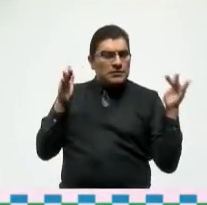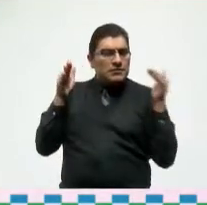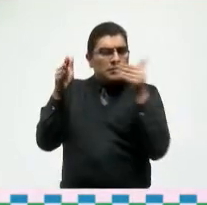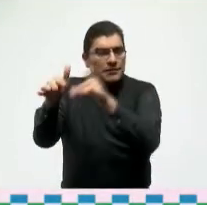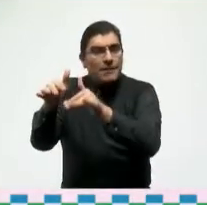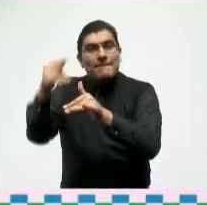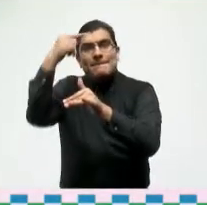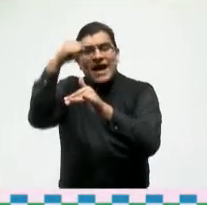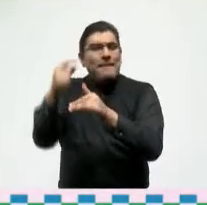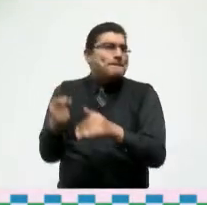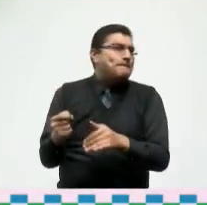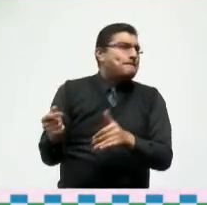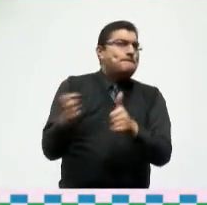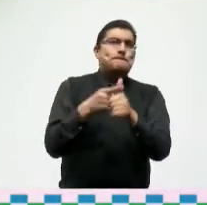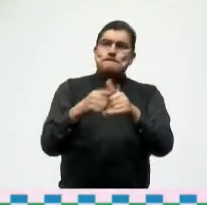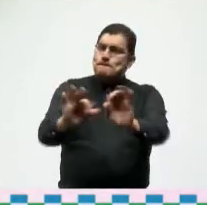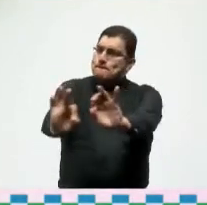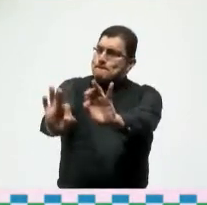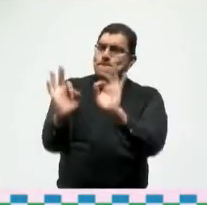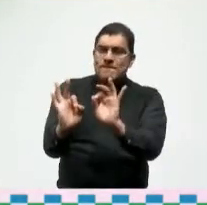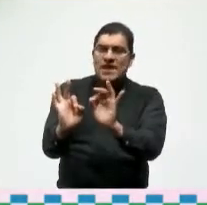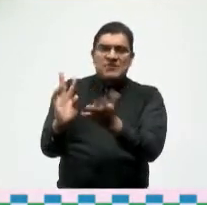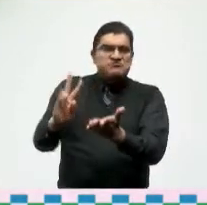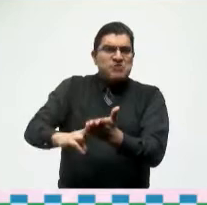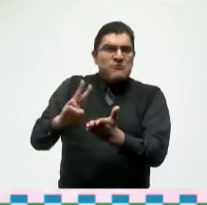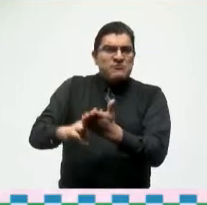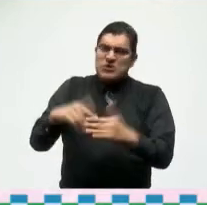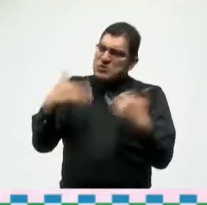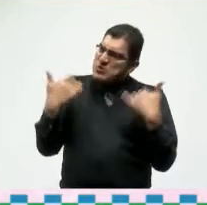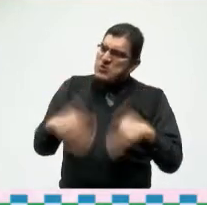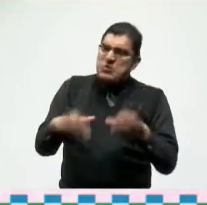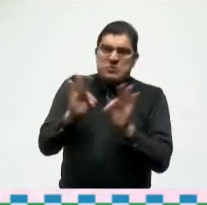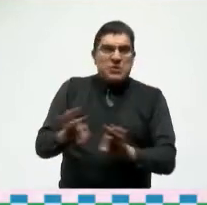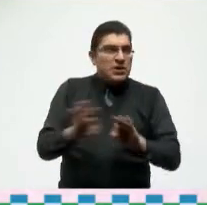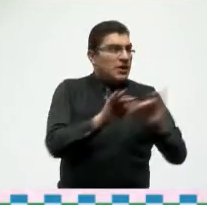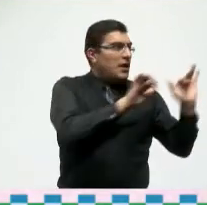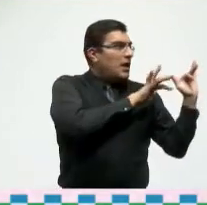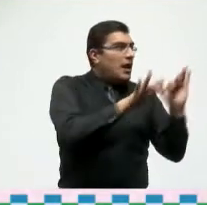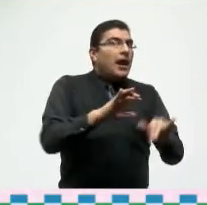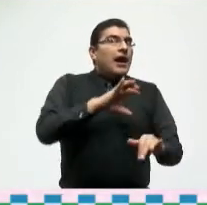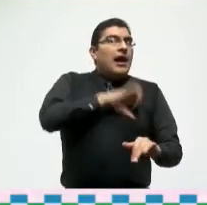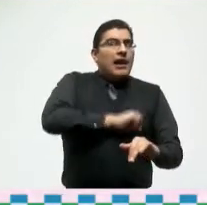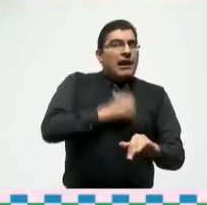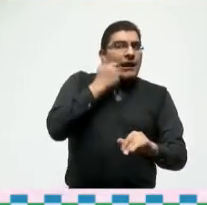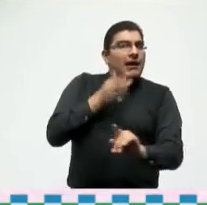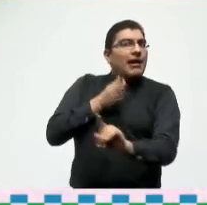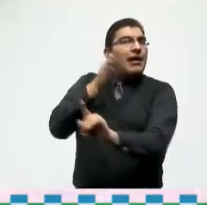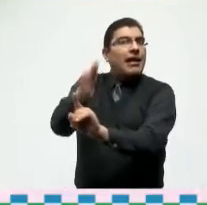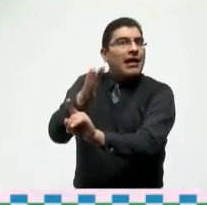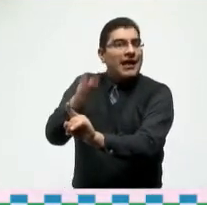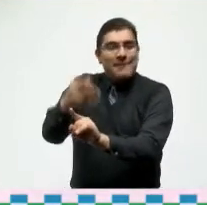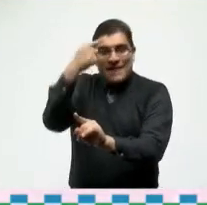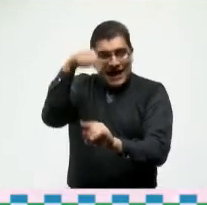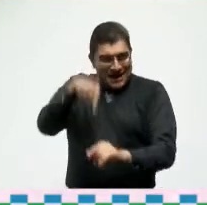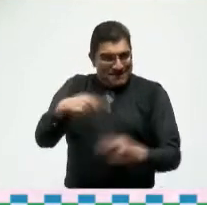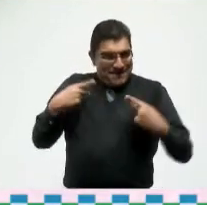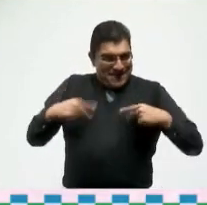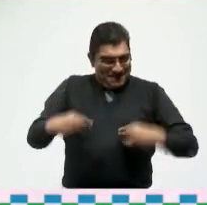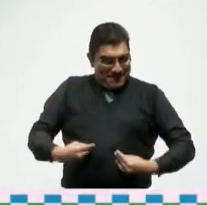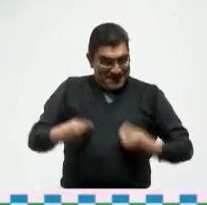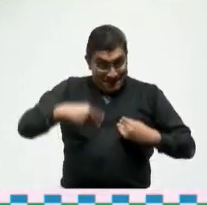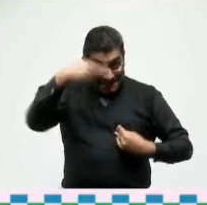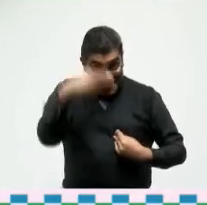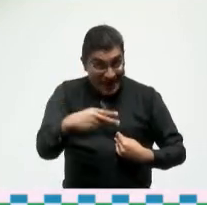de primera calidad y se sitúan cada vez más en la preferencia de visitantes nacionales y extranjeros